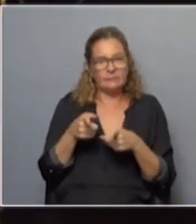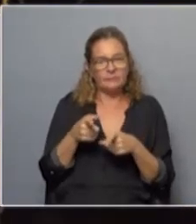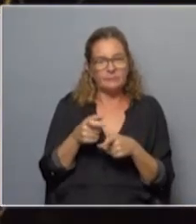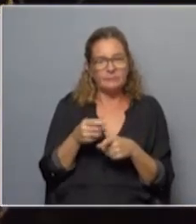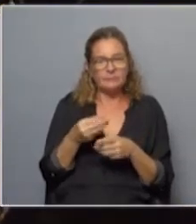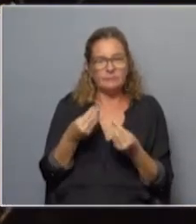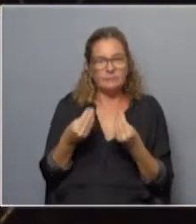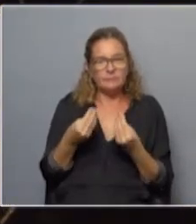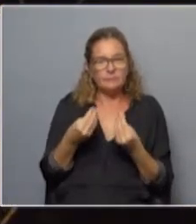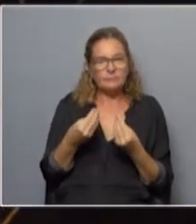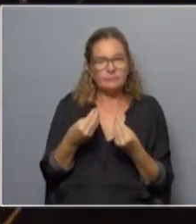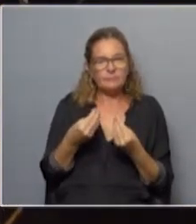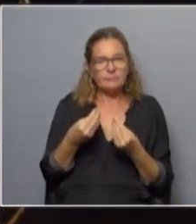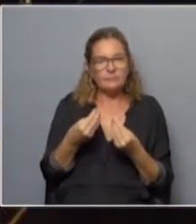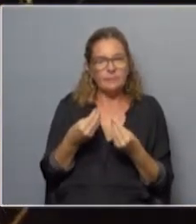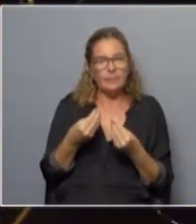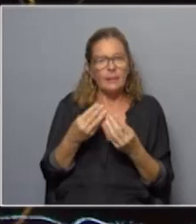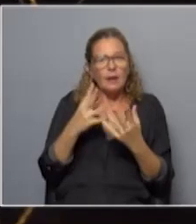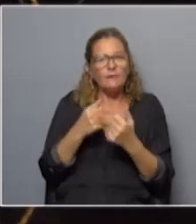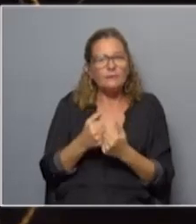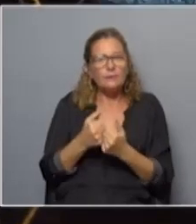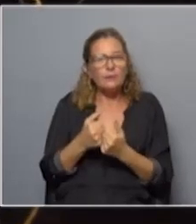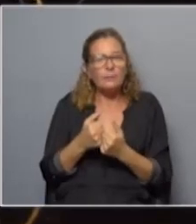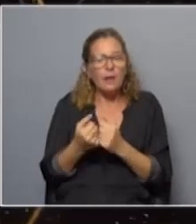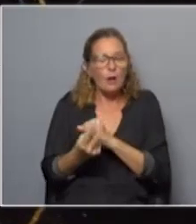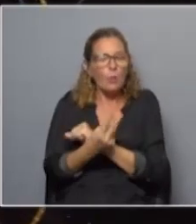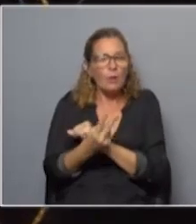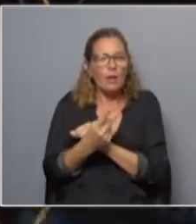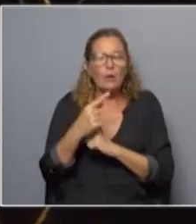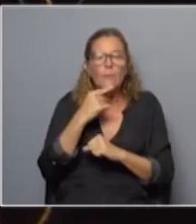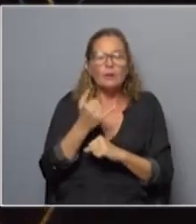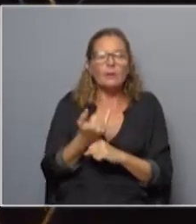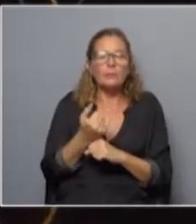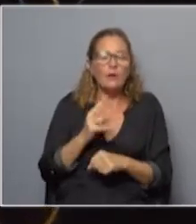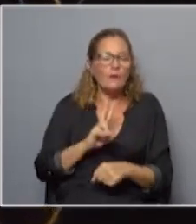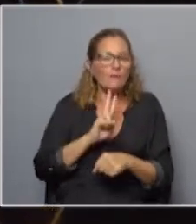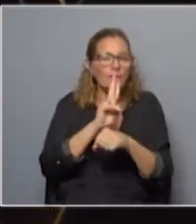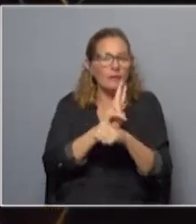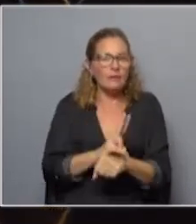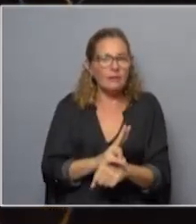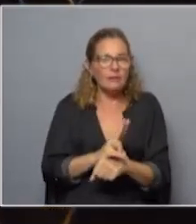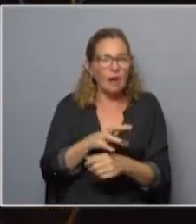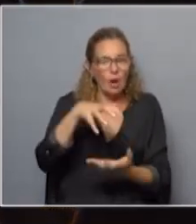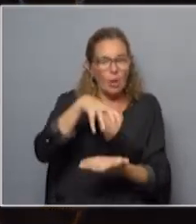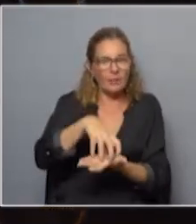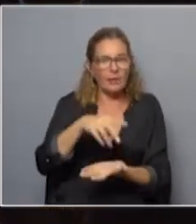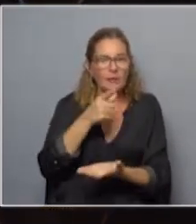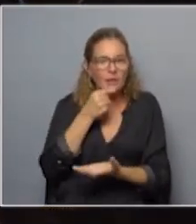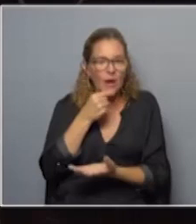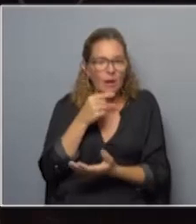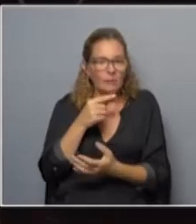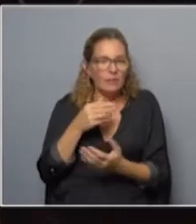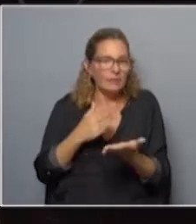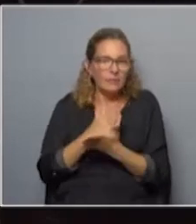como el vínculo del mecanismo nacional de prevención por ejemplo que visita comisarías todo el tiempo